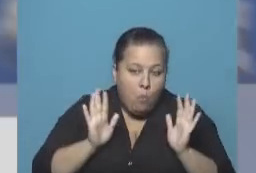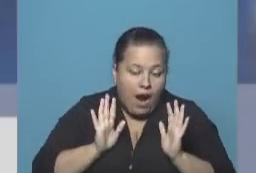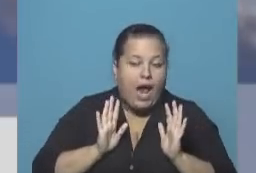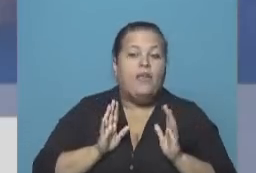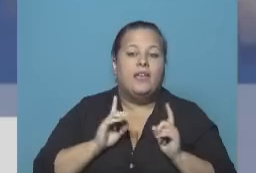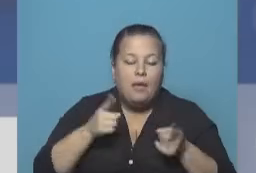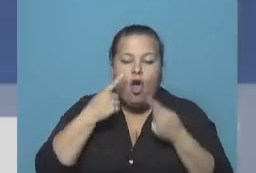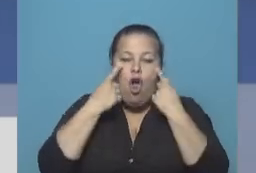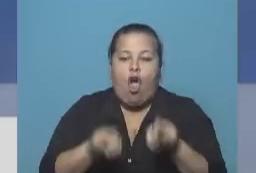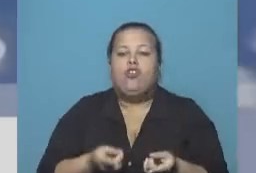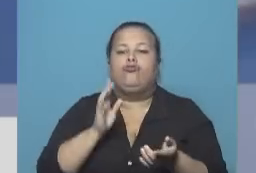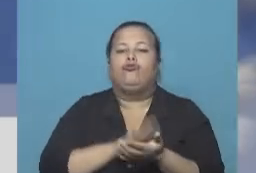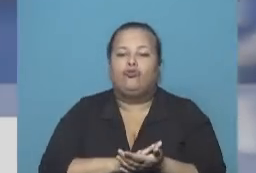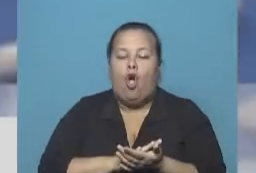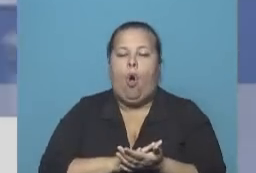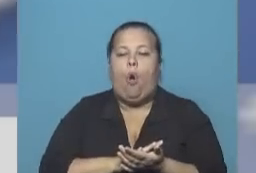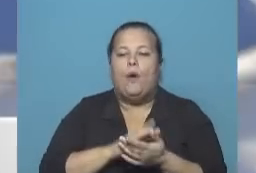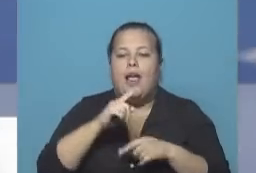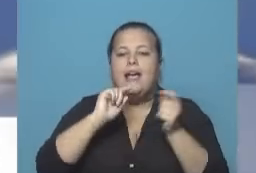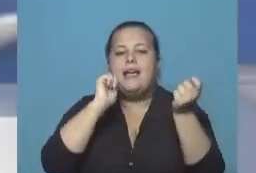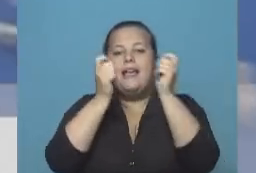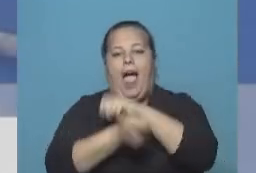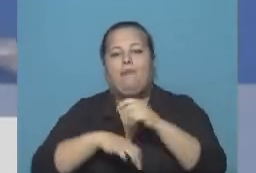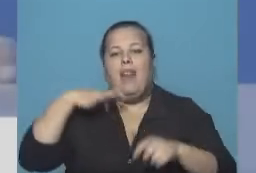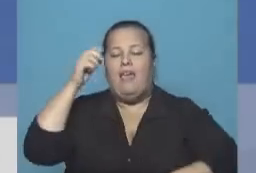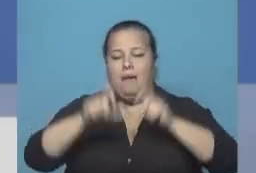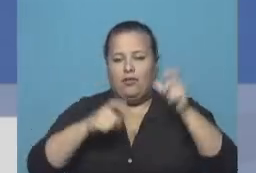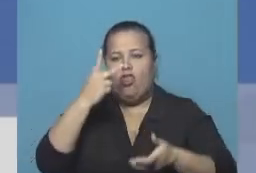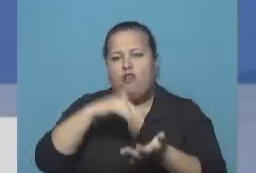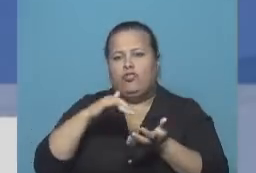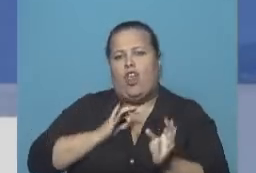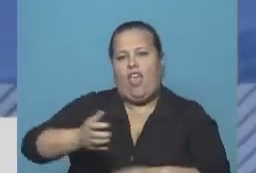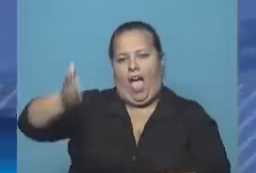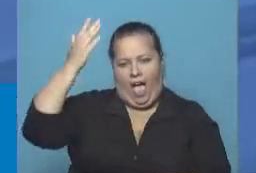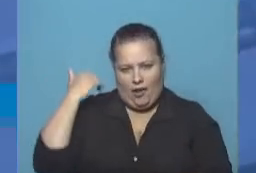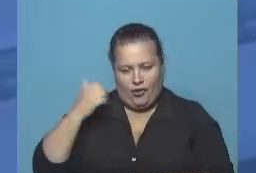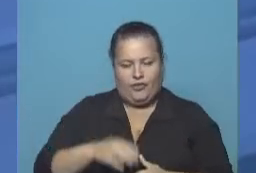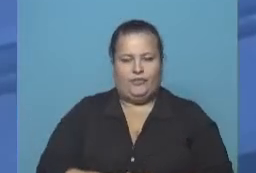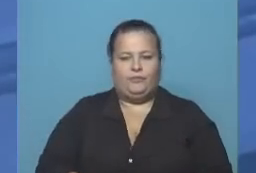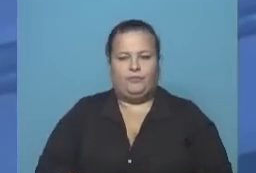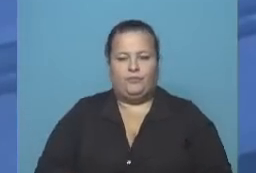obviamente el conocimiento sobre lo que ha sido la transición de la vida humana 2 millones de años. Gracias. Gracias. Gracias. Gracias. Gracias. Gracias.